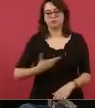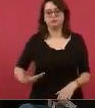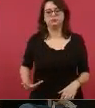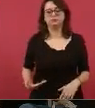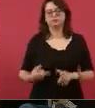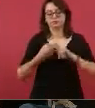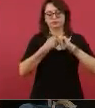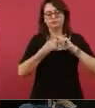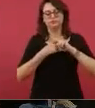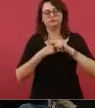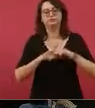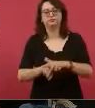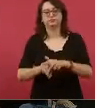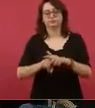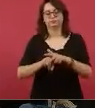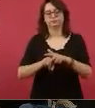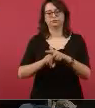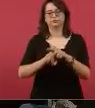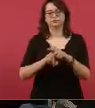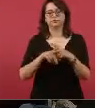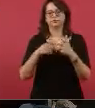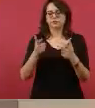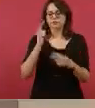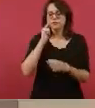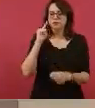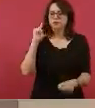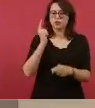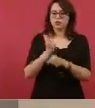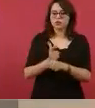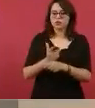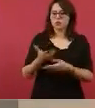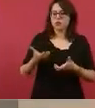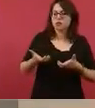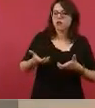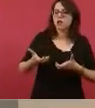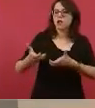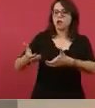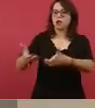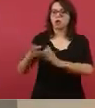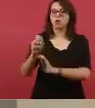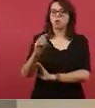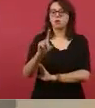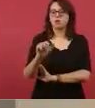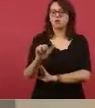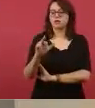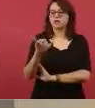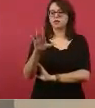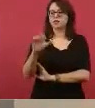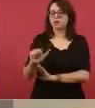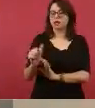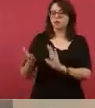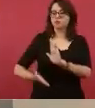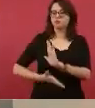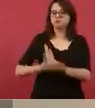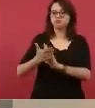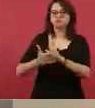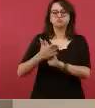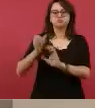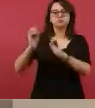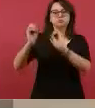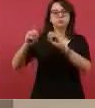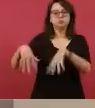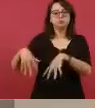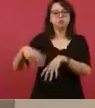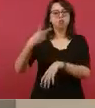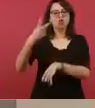carretera Cardel-Posarrica estaba detenida en su construcción por más de dos años. Un pequeño tramo de dos kilómetros